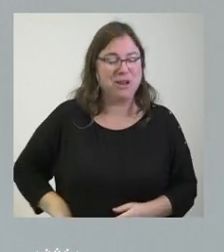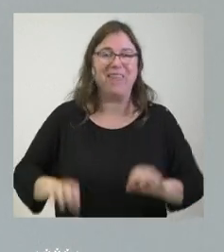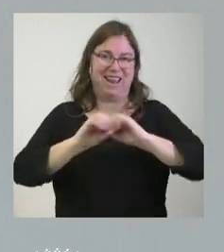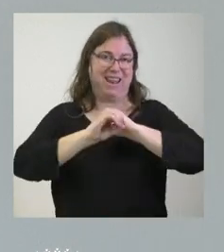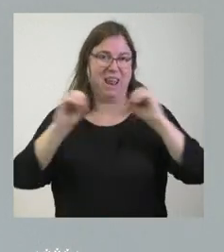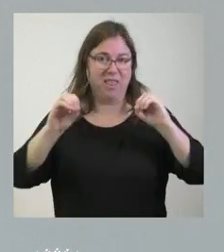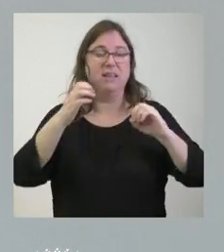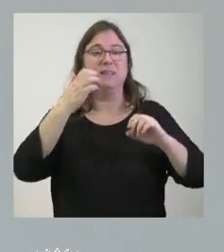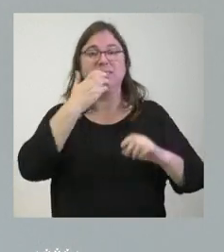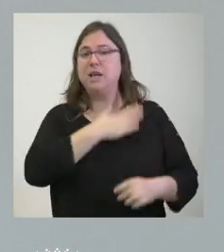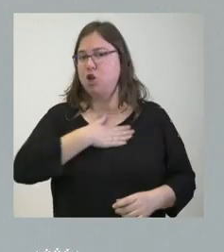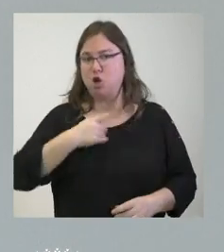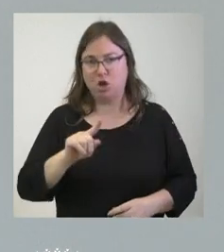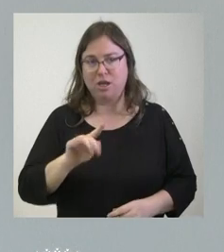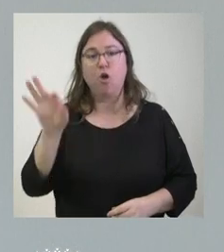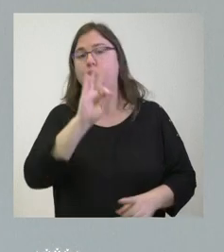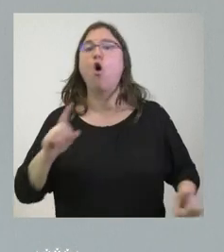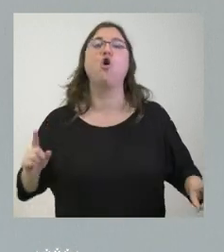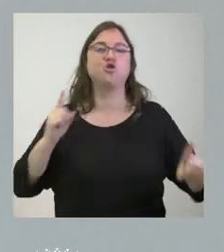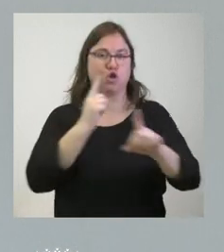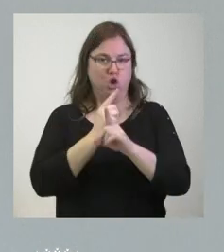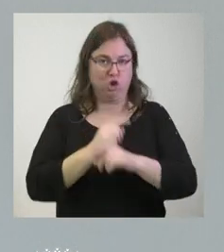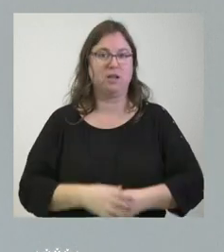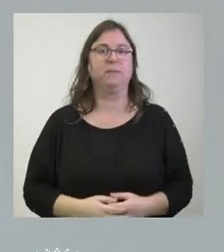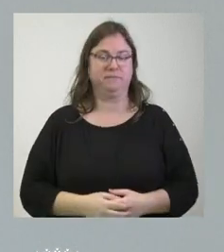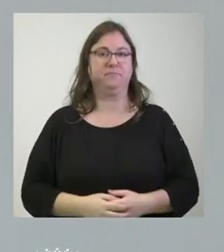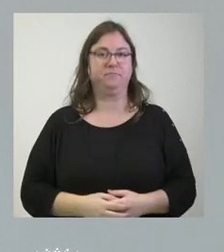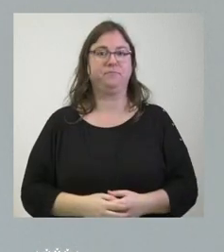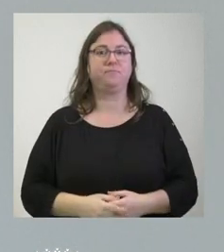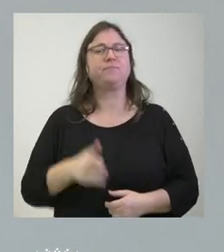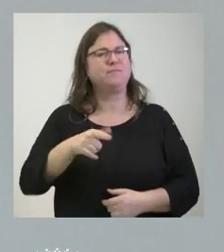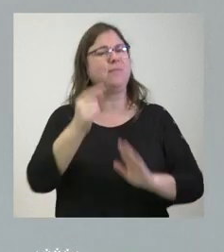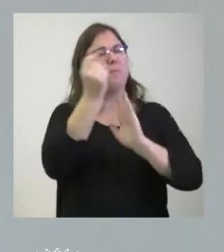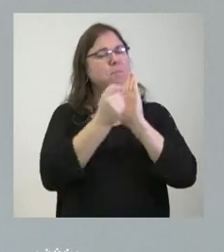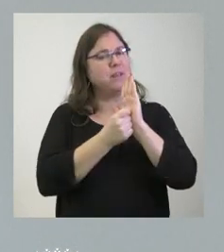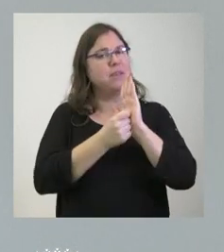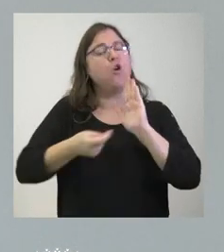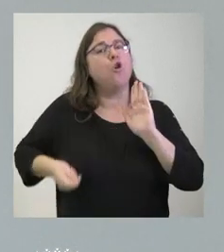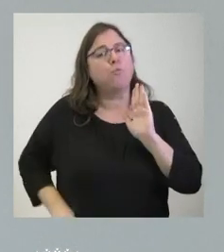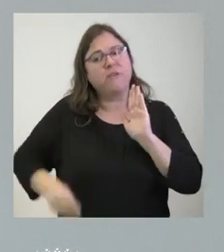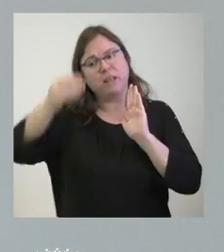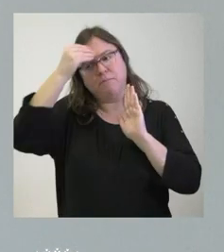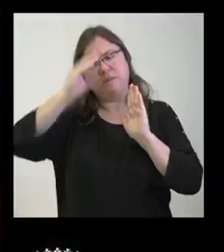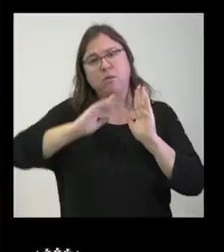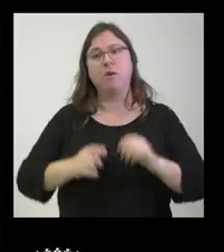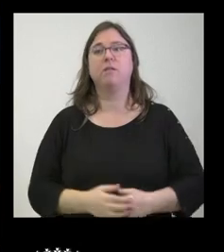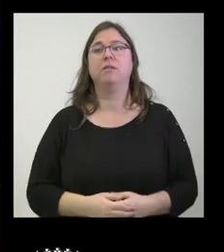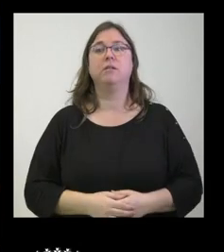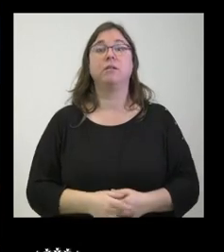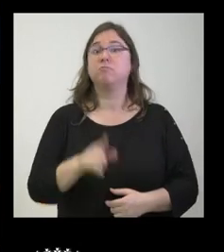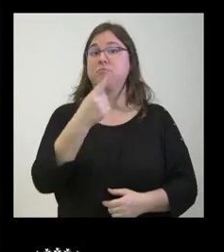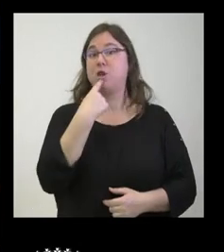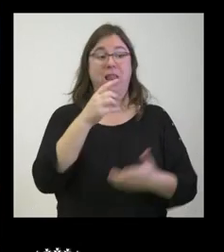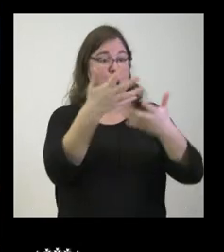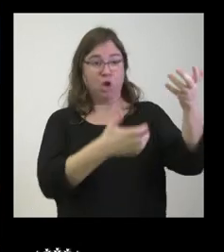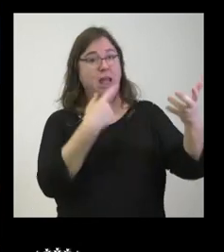nada que no quieran hacer o que estén en contra de aquellos principios que desde el punto de vista profesional creen que deben aplicar pues eso no es lo que decía la